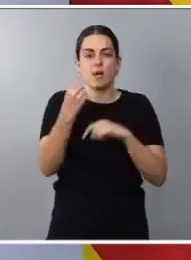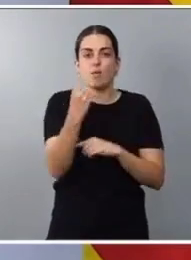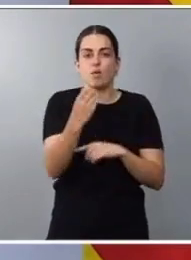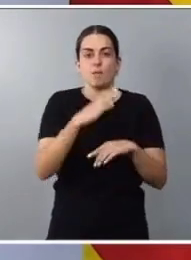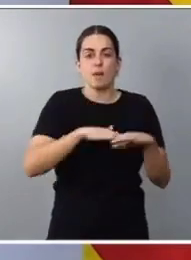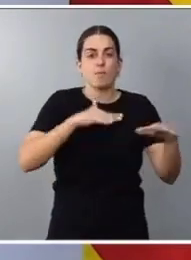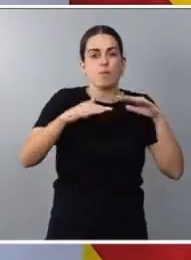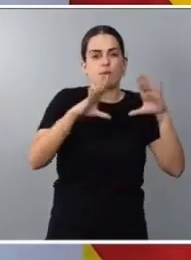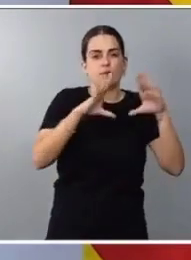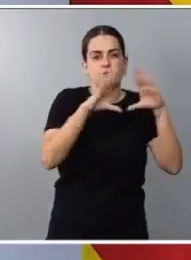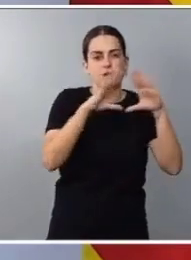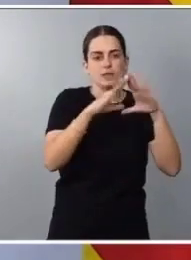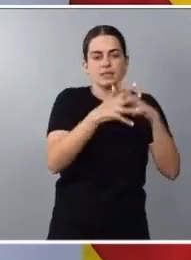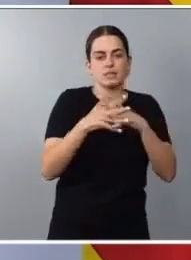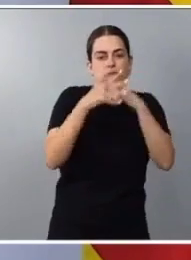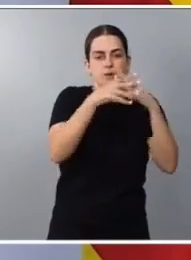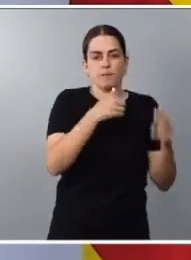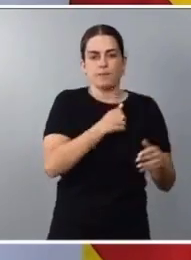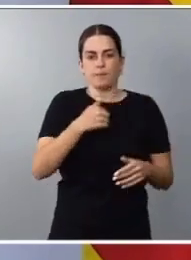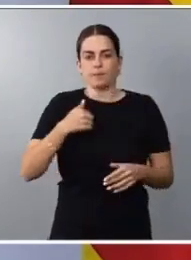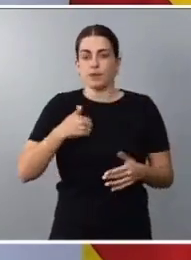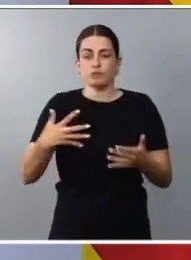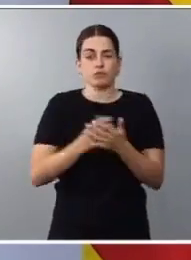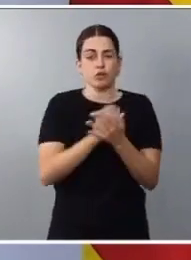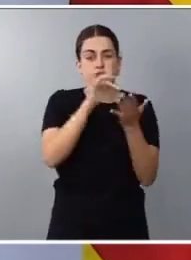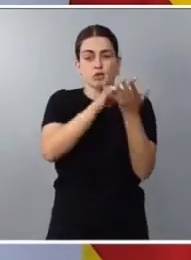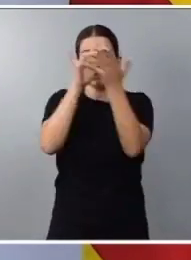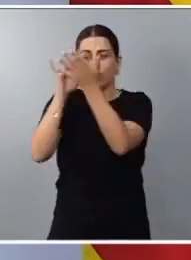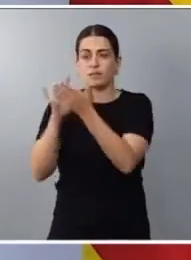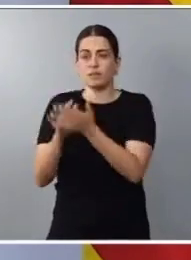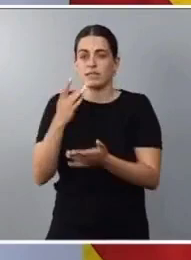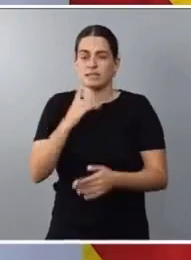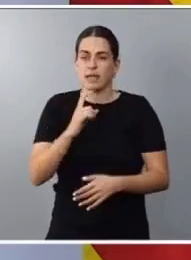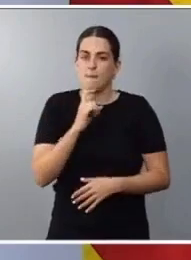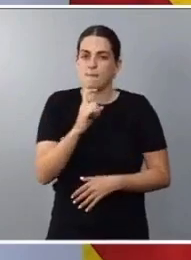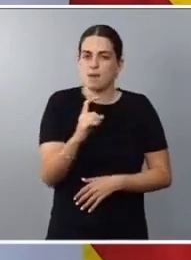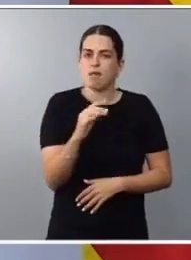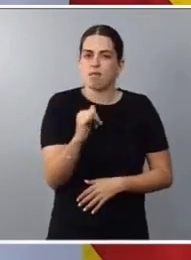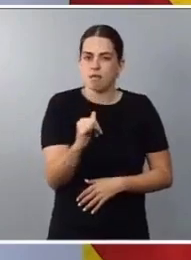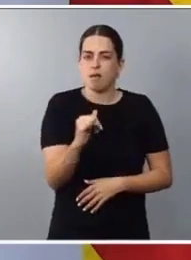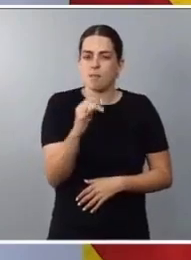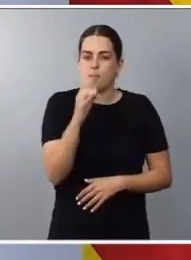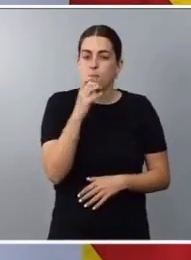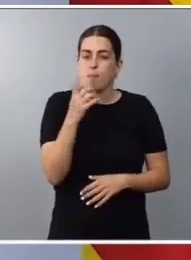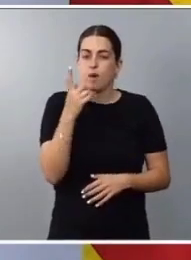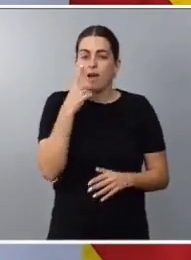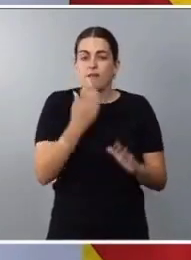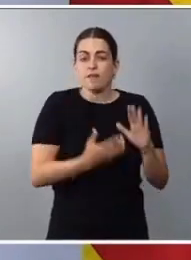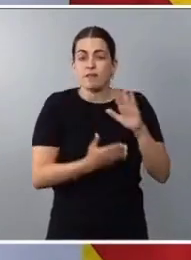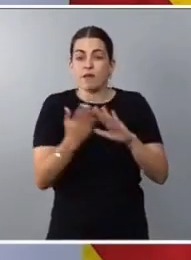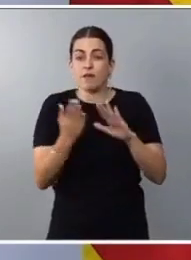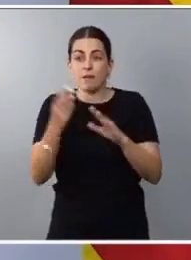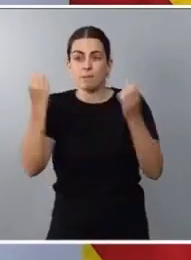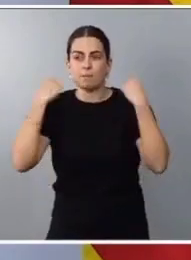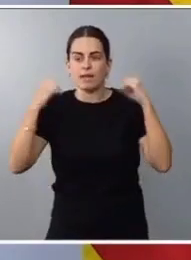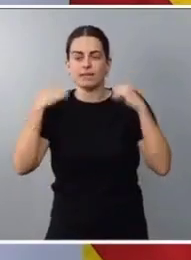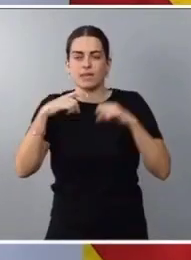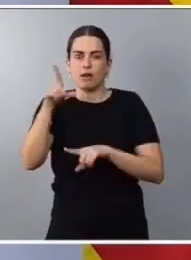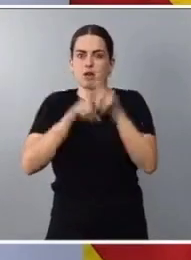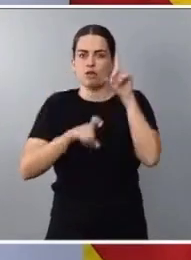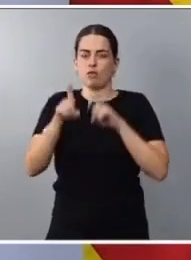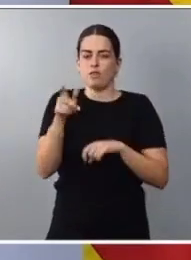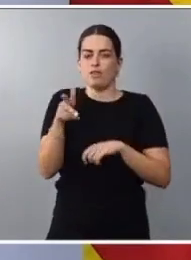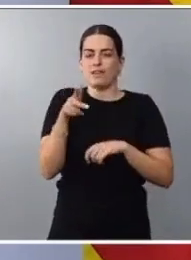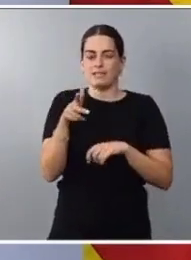Unidos, en Polonia, en todos esos países que están amenazando o llevando a la práctica retrocesos graves en los derechos sexuales y